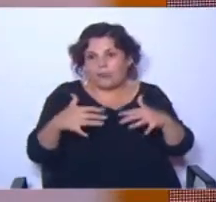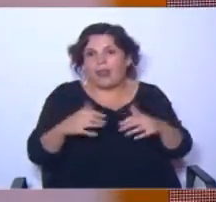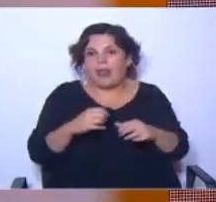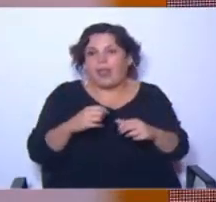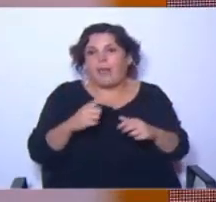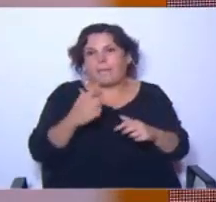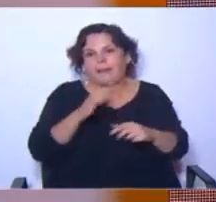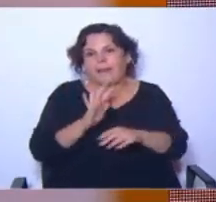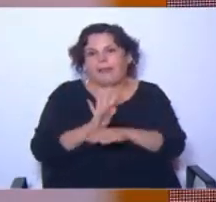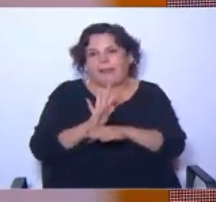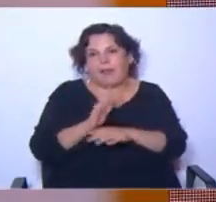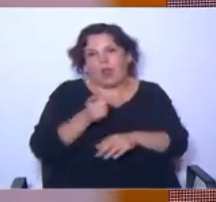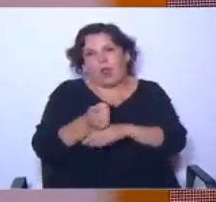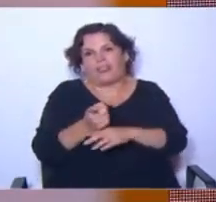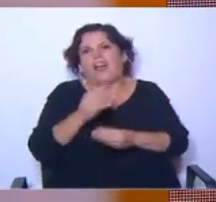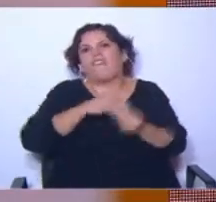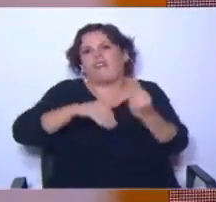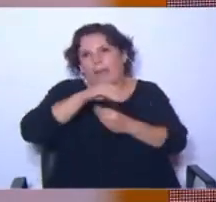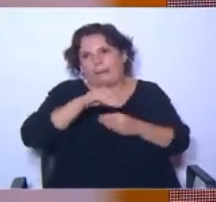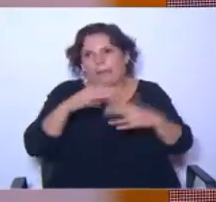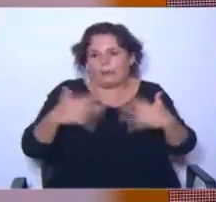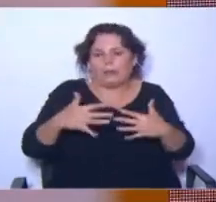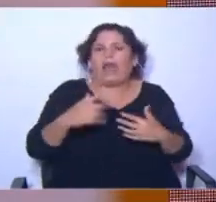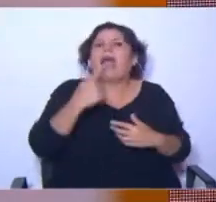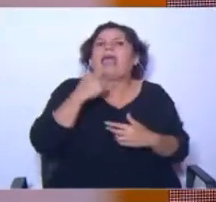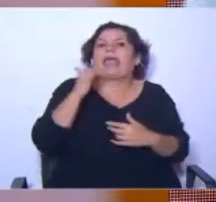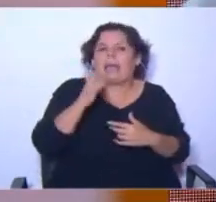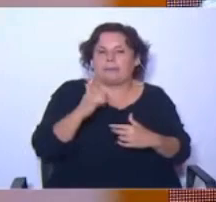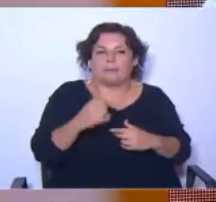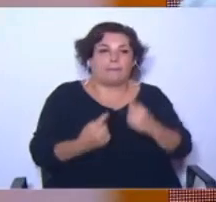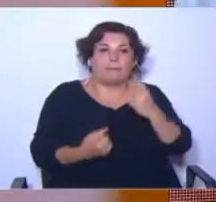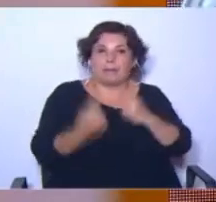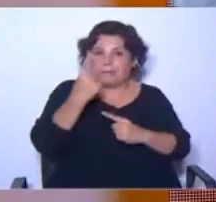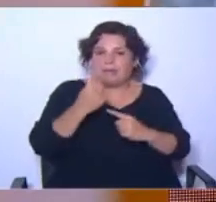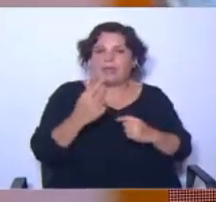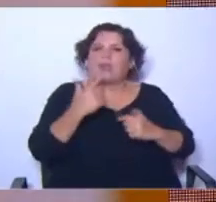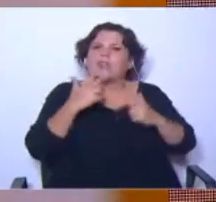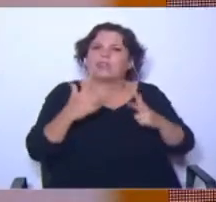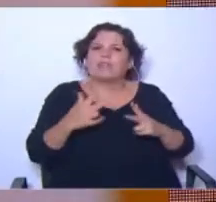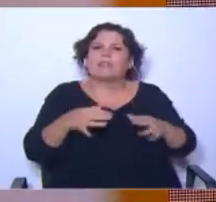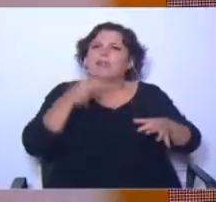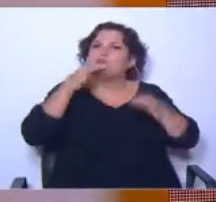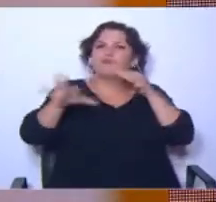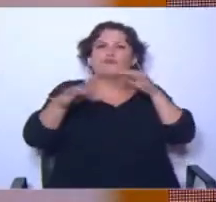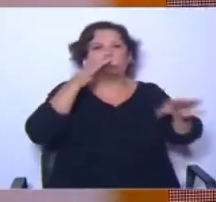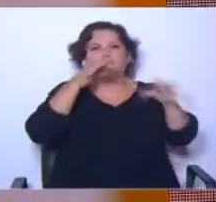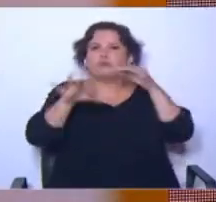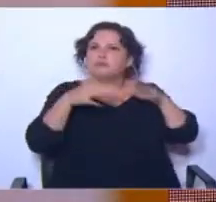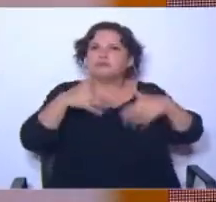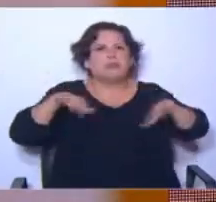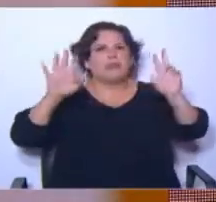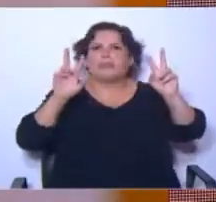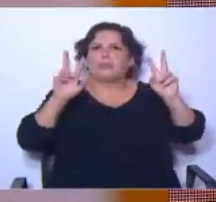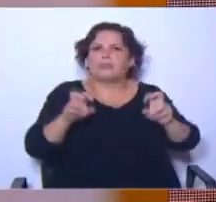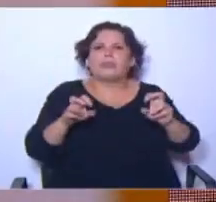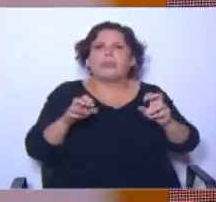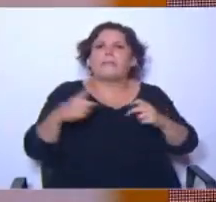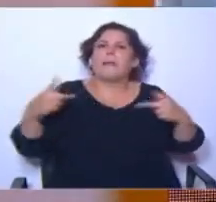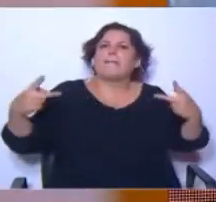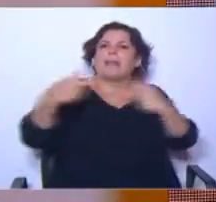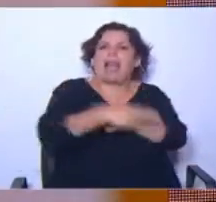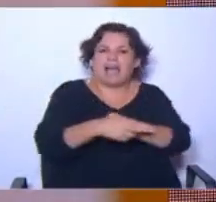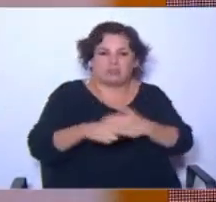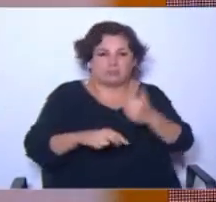crueles con la familia. Voy a poner algunos ejemplos. Primero, se maneja discrecionalidad absoluta en los plazos.